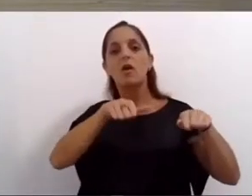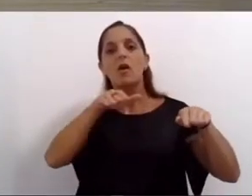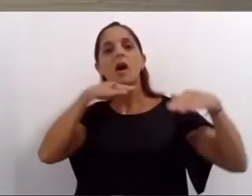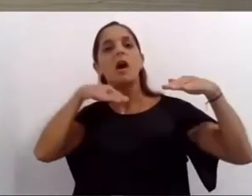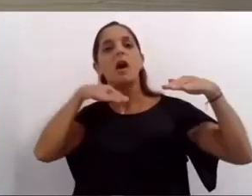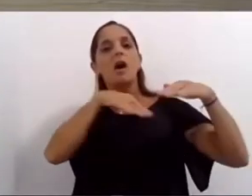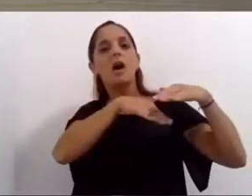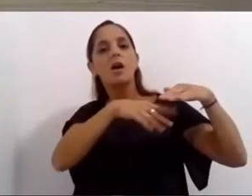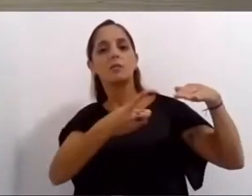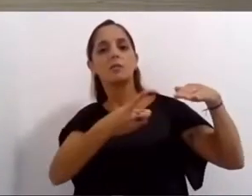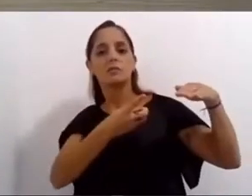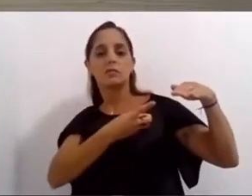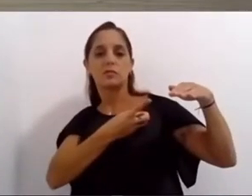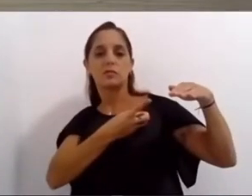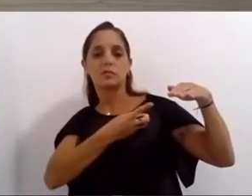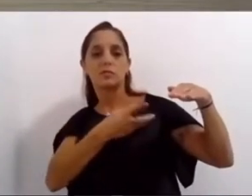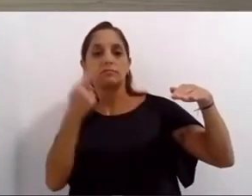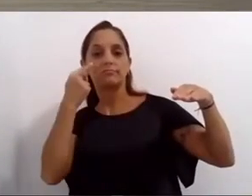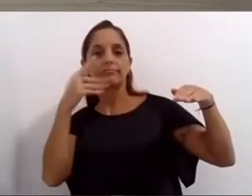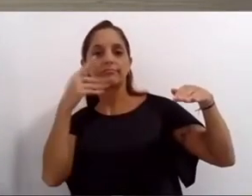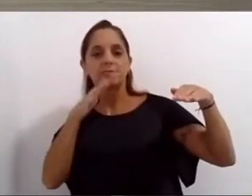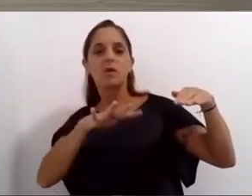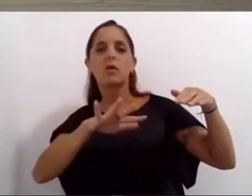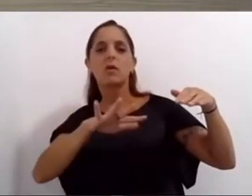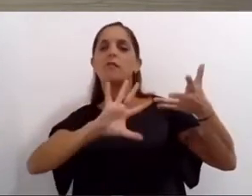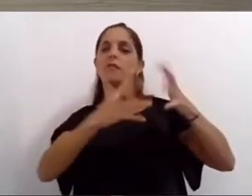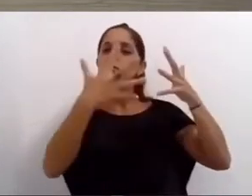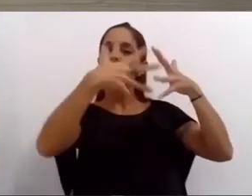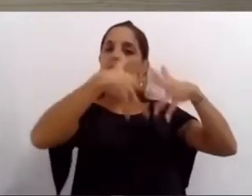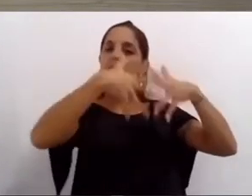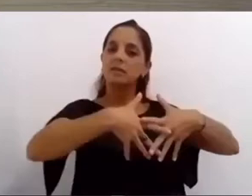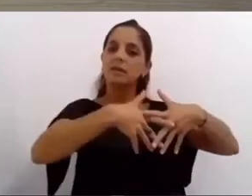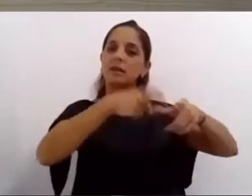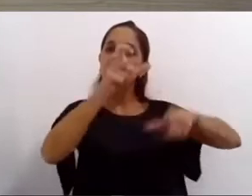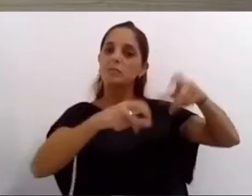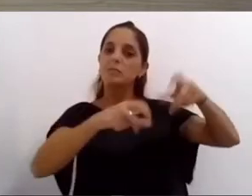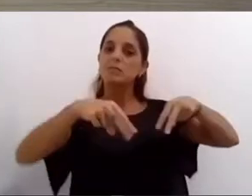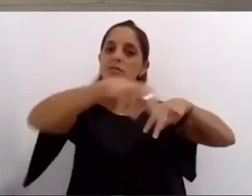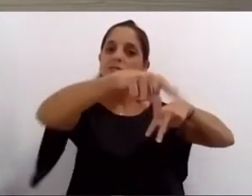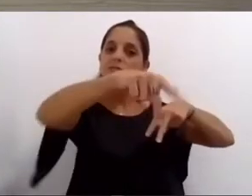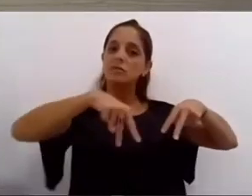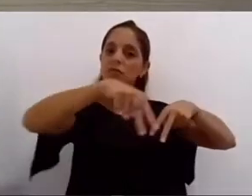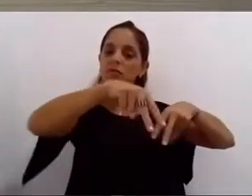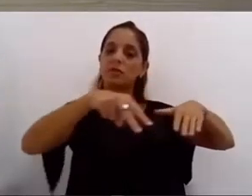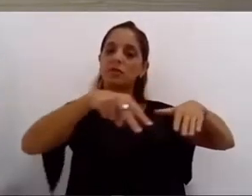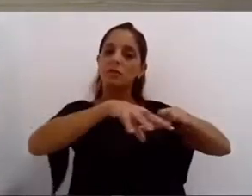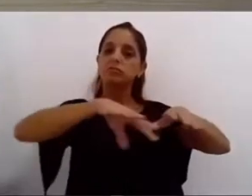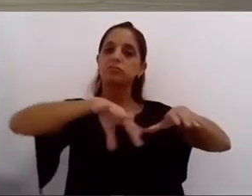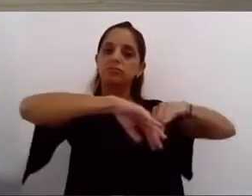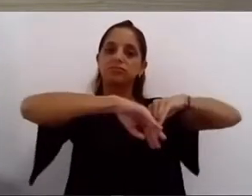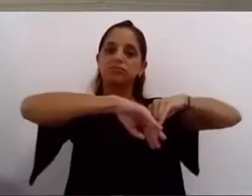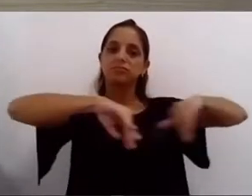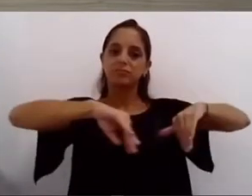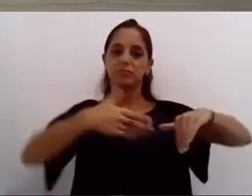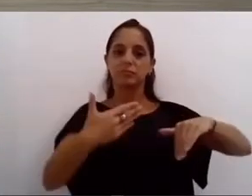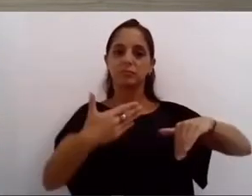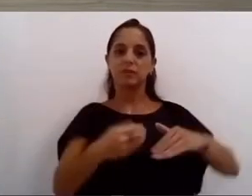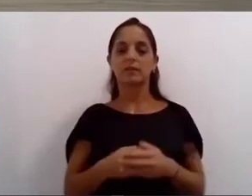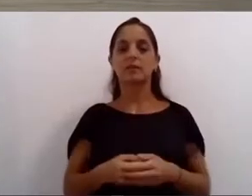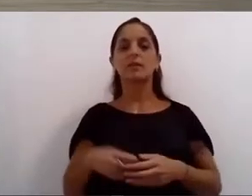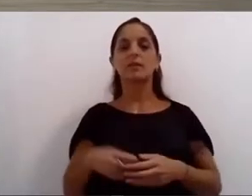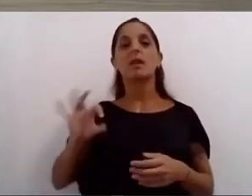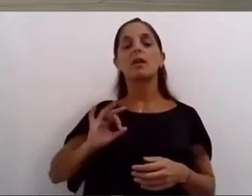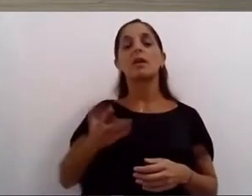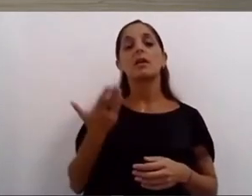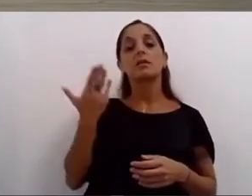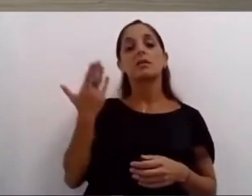esquema de los paseos peatonales y sumen propuestas para que generen más actividad durante el año pasado también avanzamos